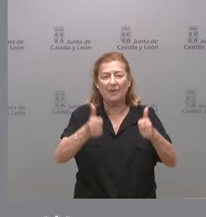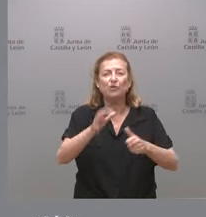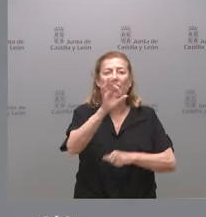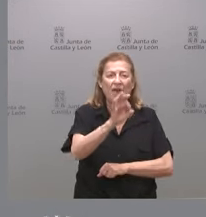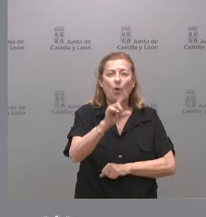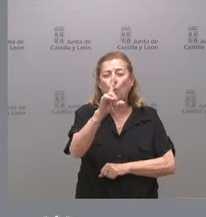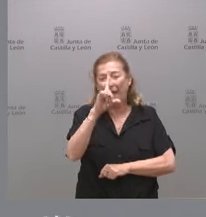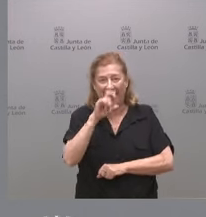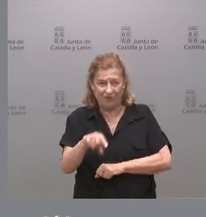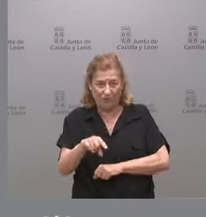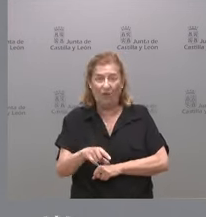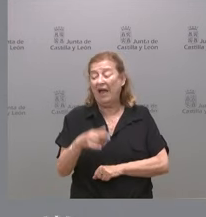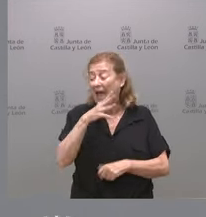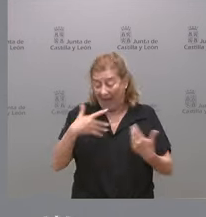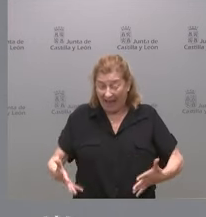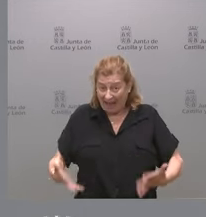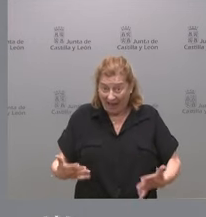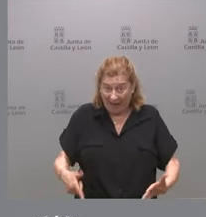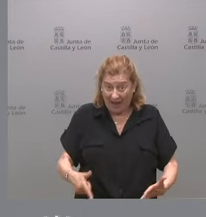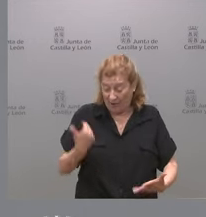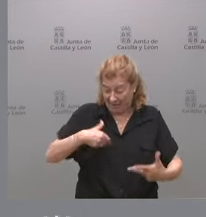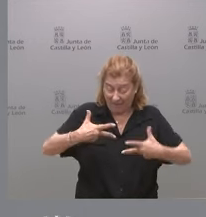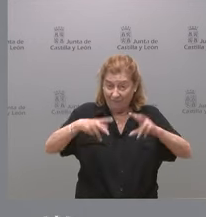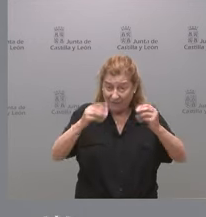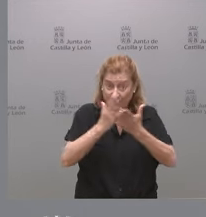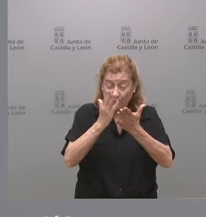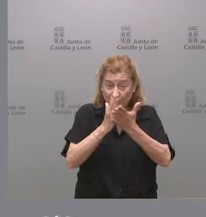En este curso, está ahora recién terminado,